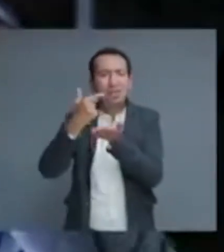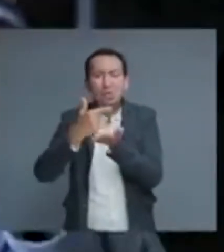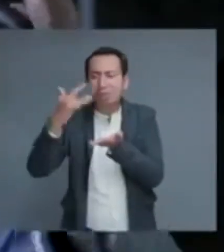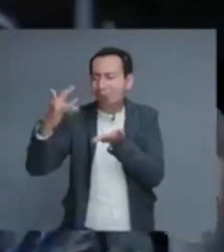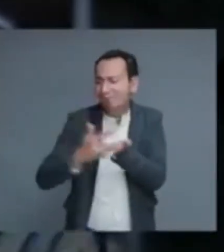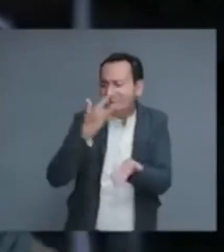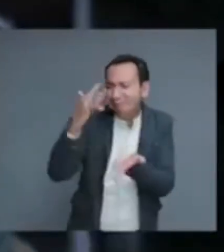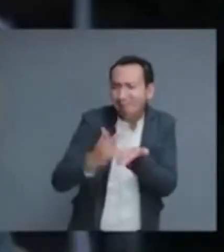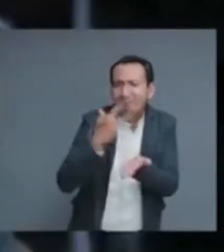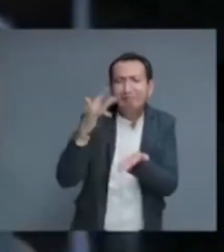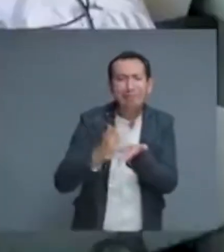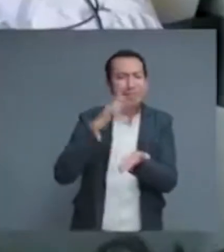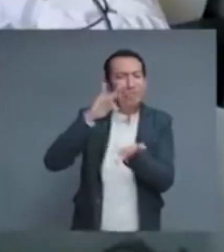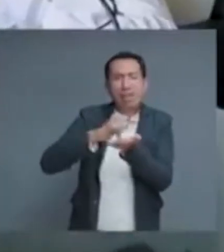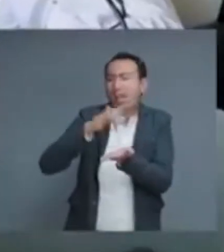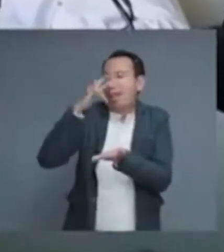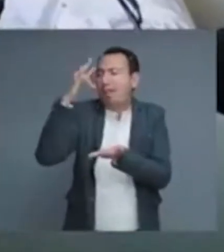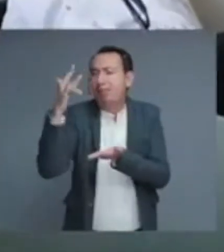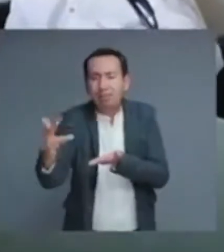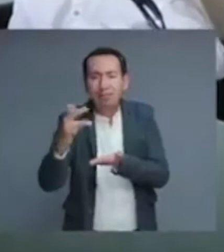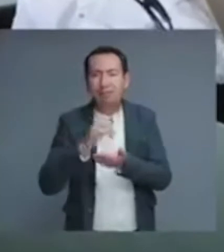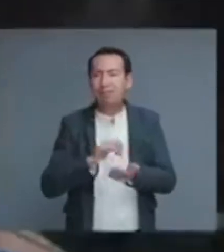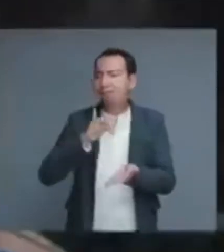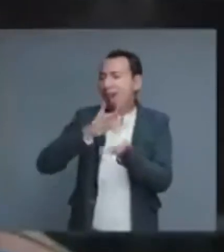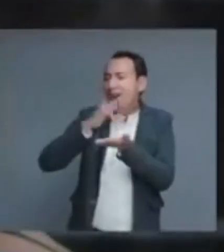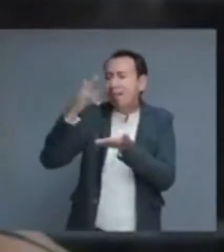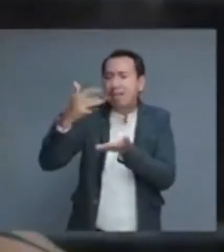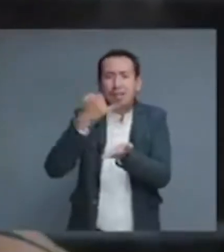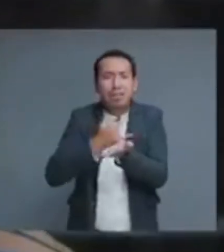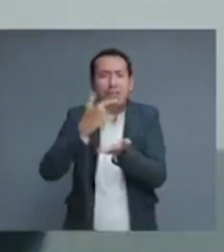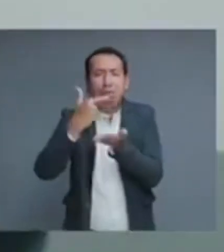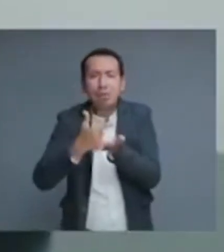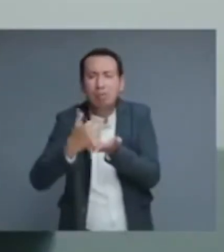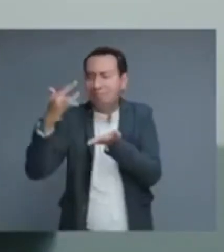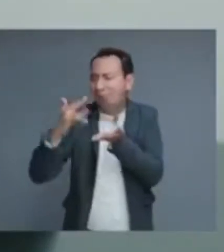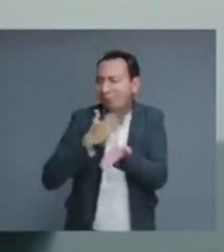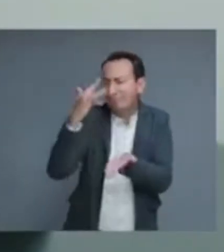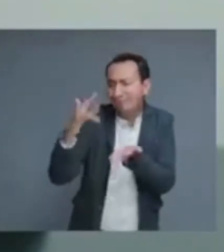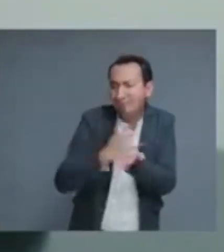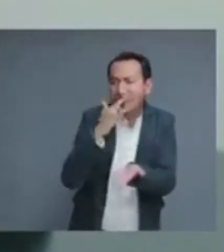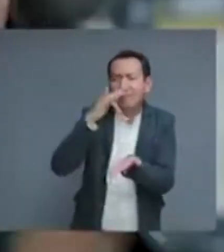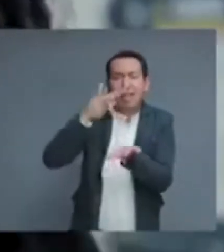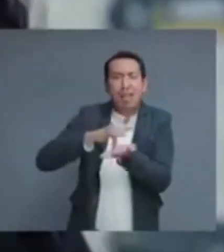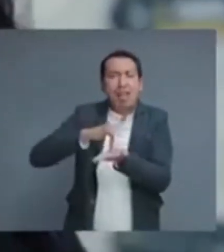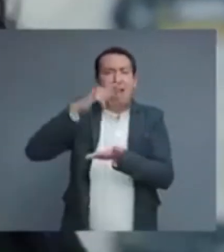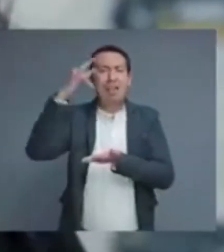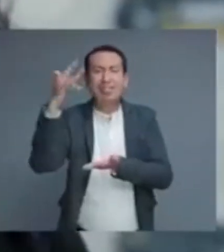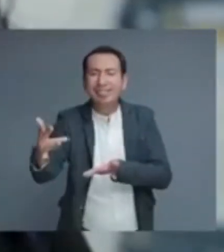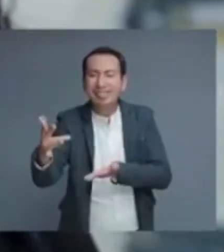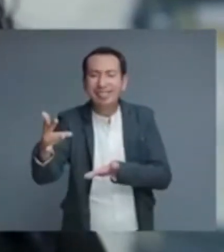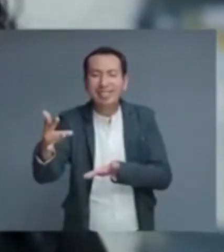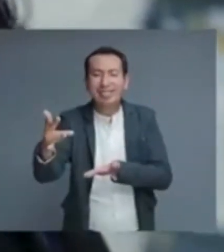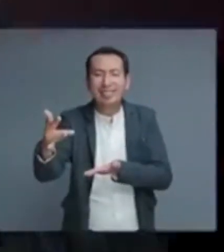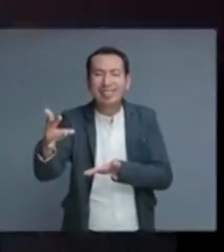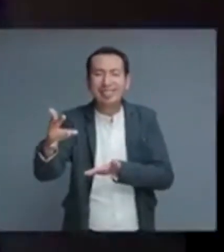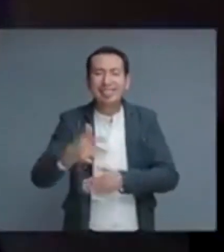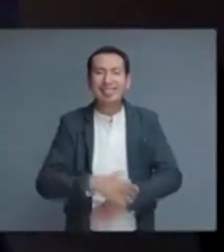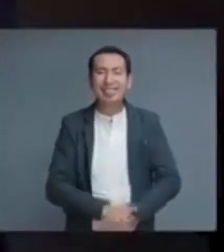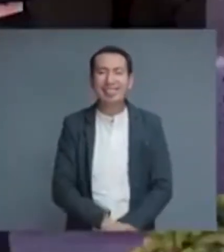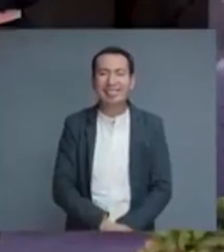se ubica en el Parque Guanajuato Bicentenario, en Silao, se brindaron 9.249 servicios y